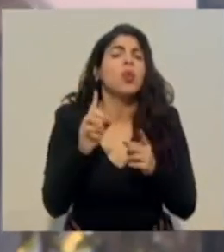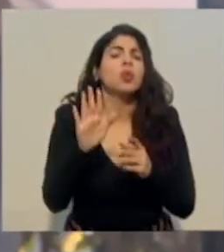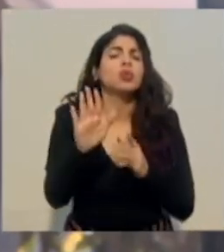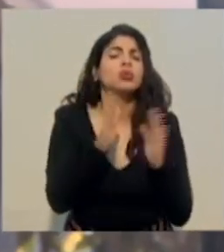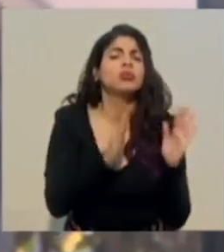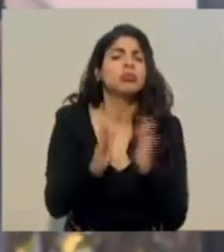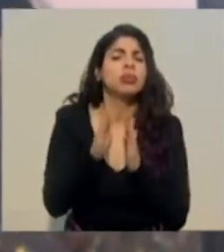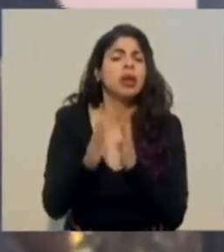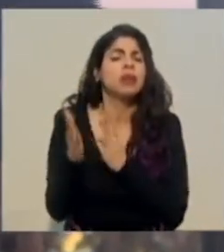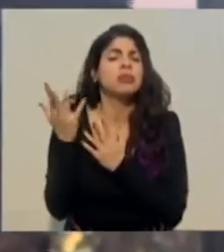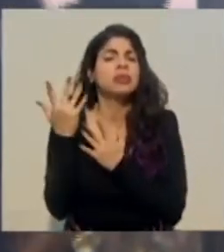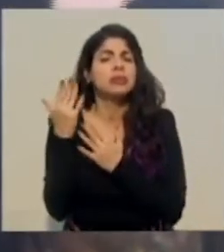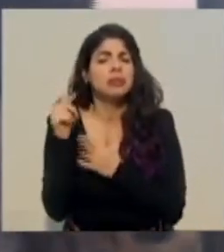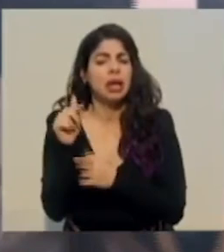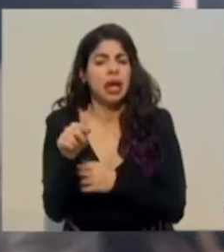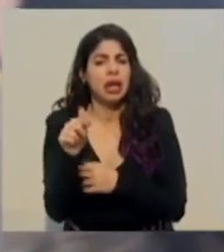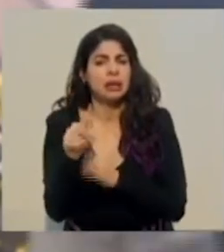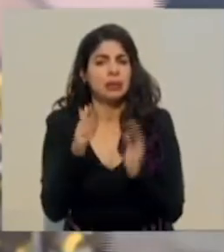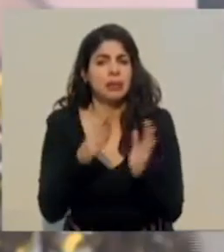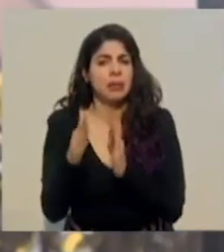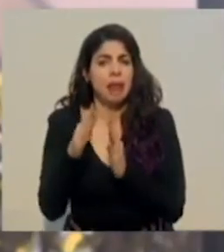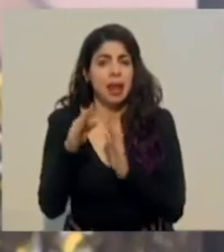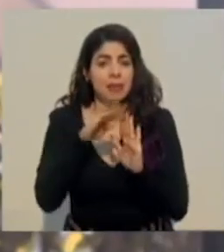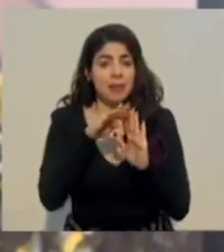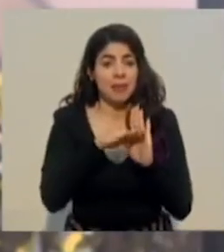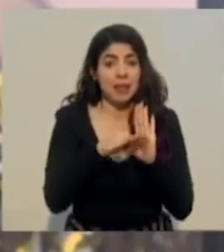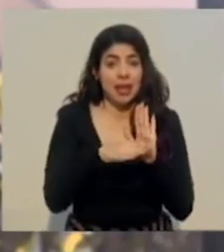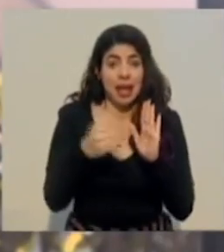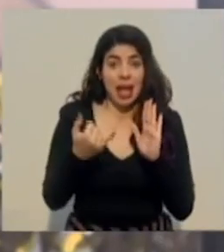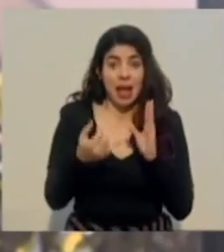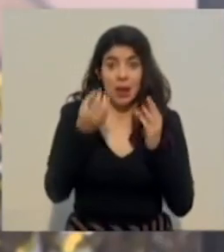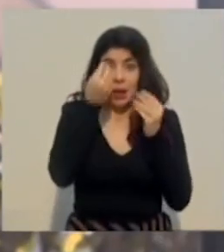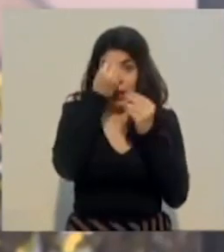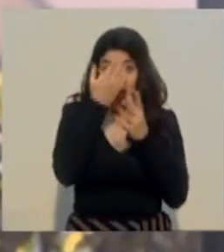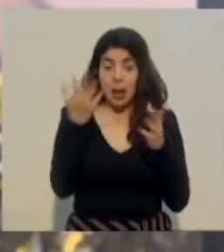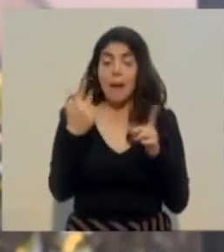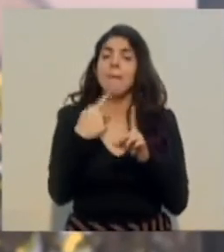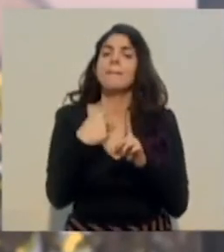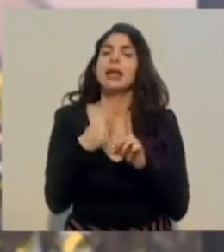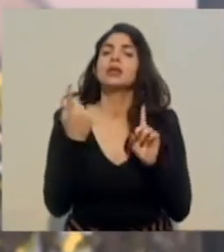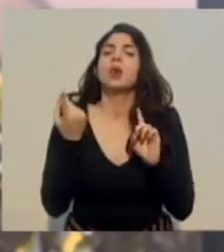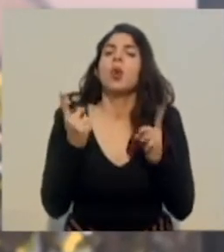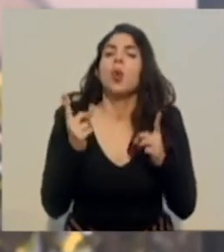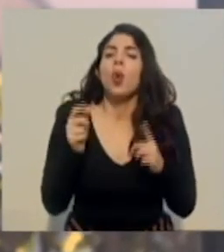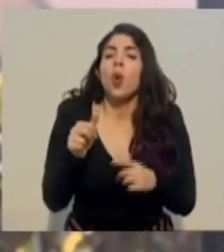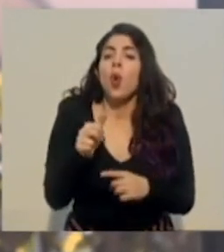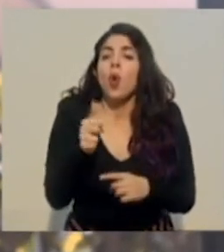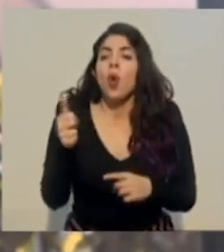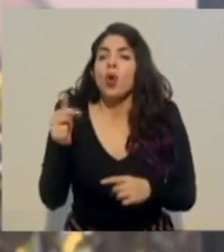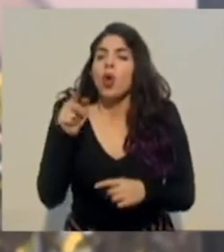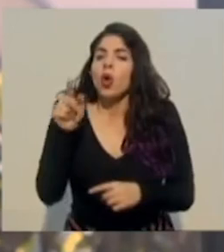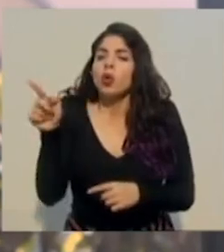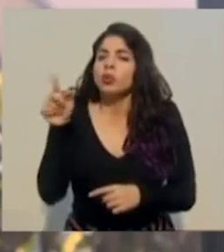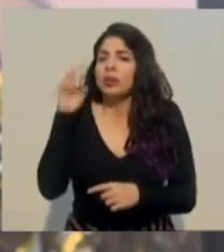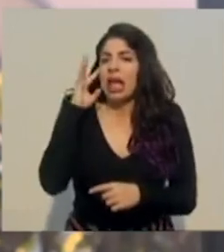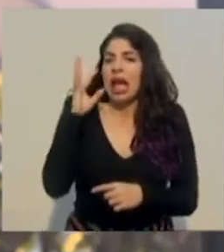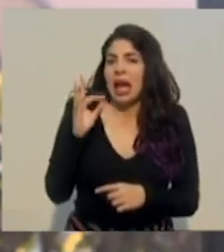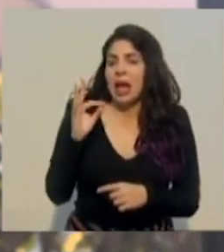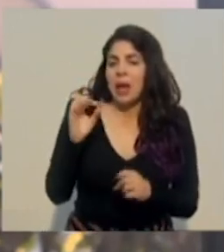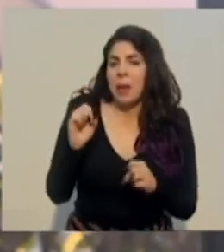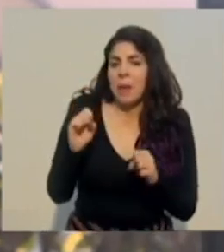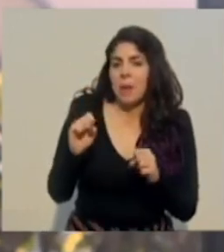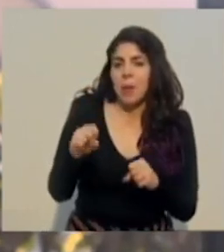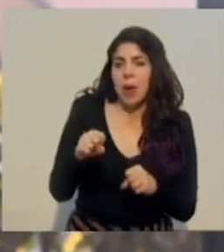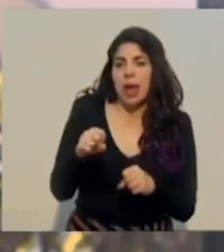con estas medidas que están anunciando y con cuáles otras creen pueden fortalecer una reactivación del sector